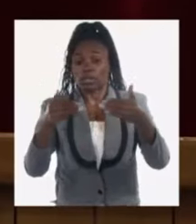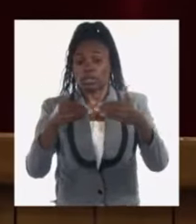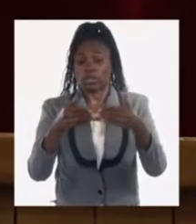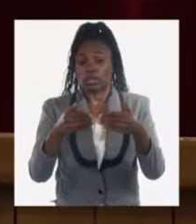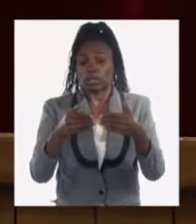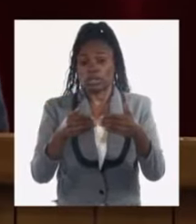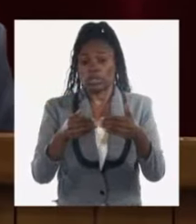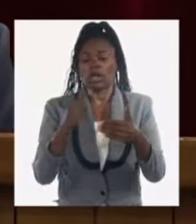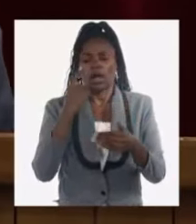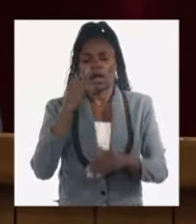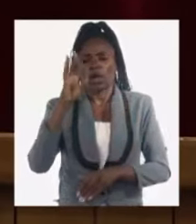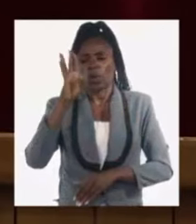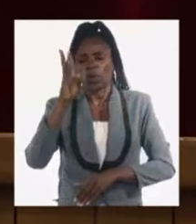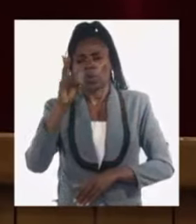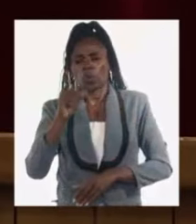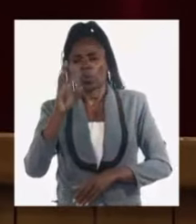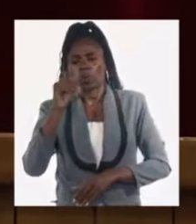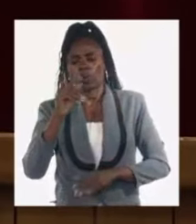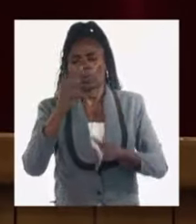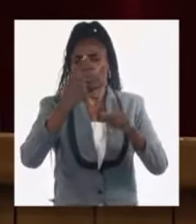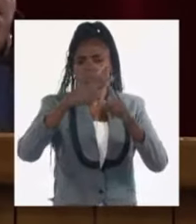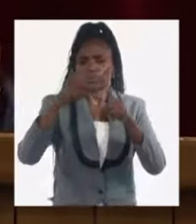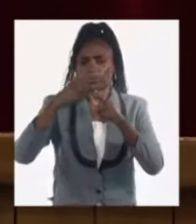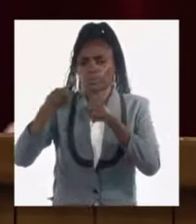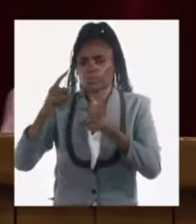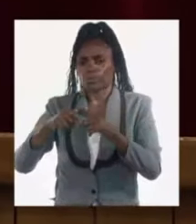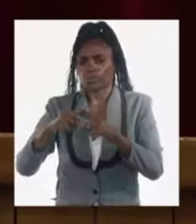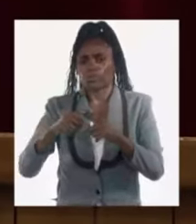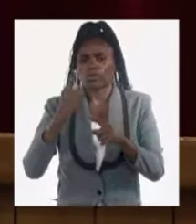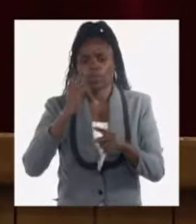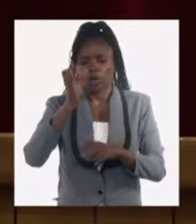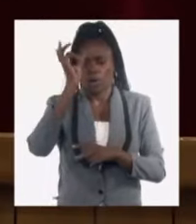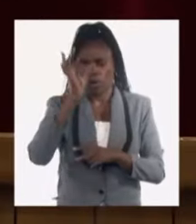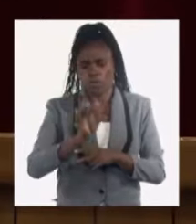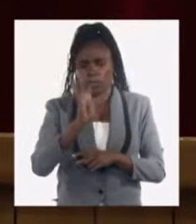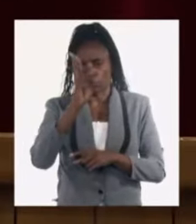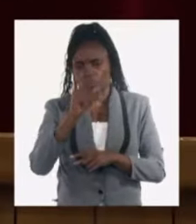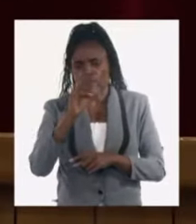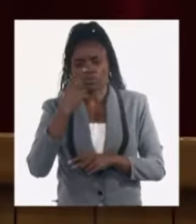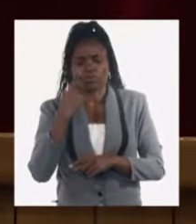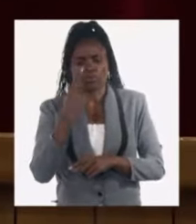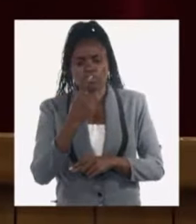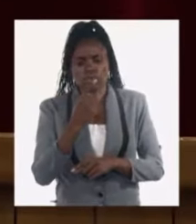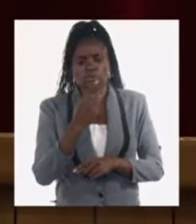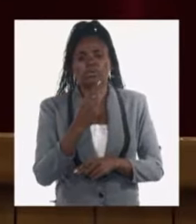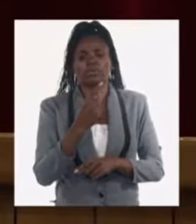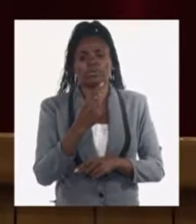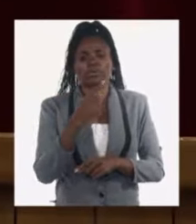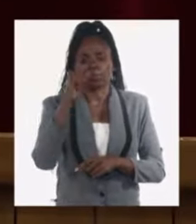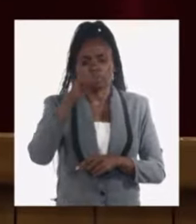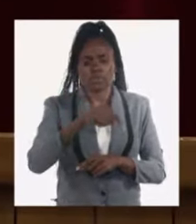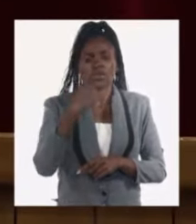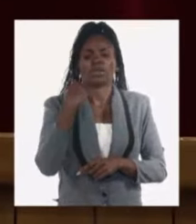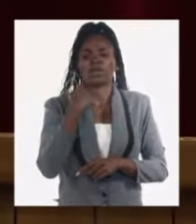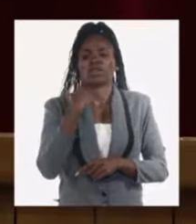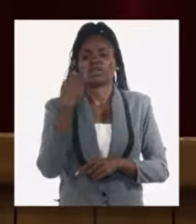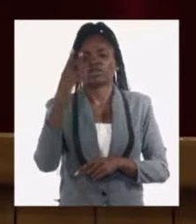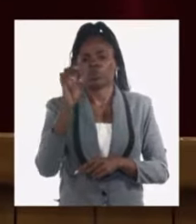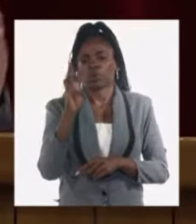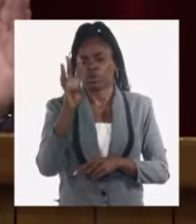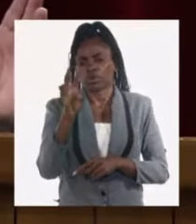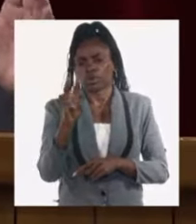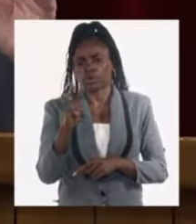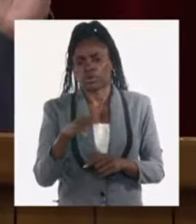haga los cálculos con los datos de los niveles de actividad y se calcula oficialmente el Producto Interno Bruto del año 2023